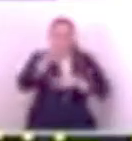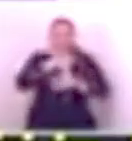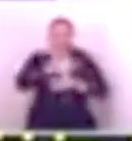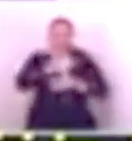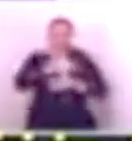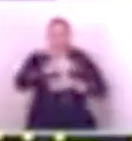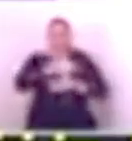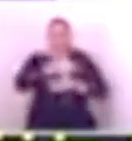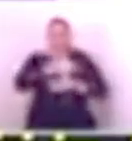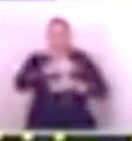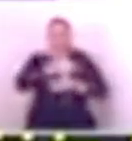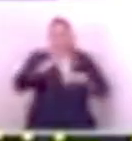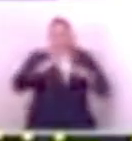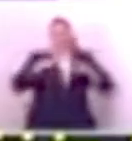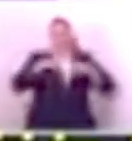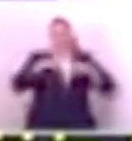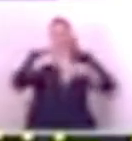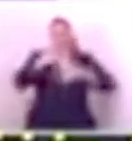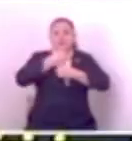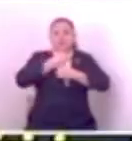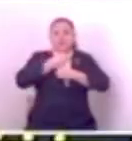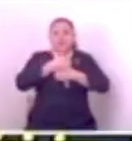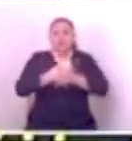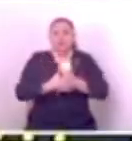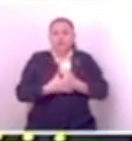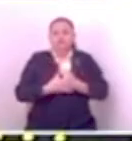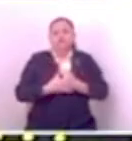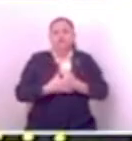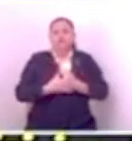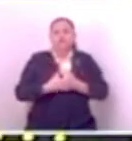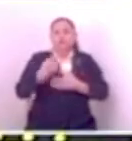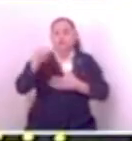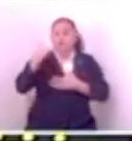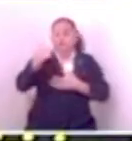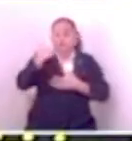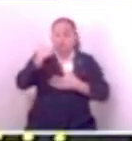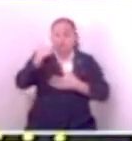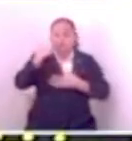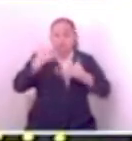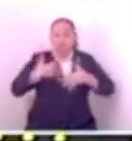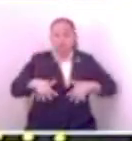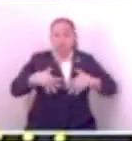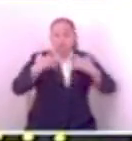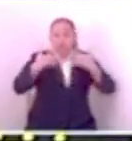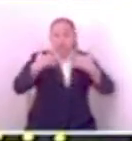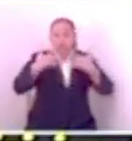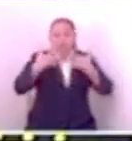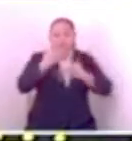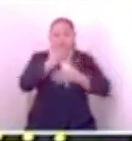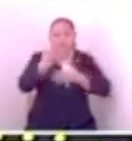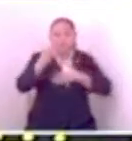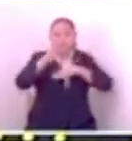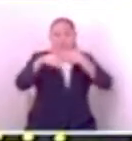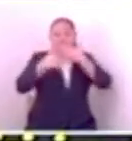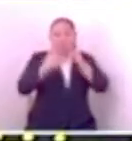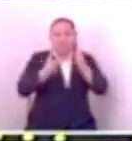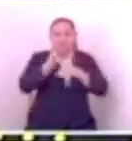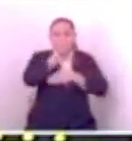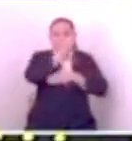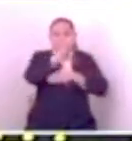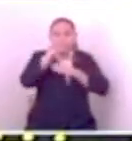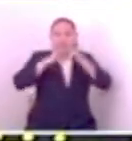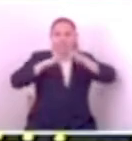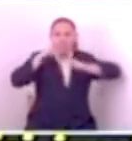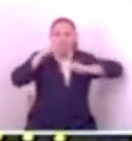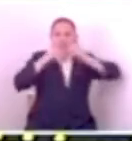dejó a los de arena y pues está apoyando al presidente y por eso se vale que le demos